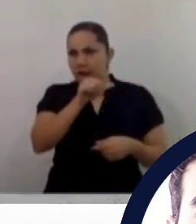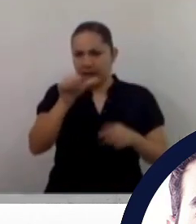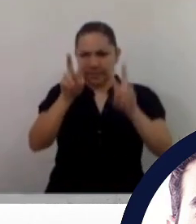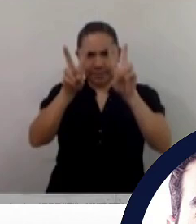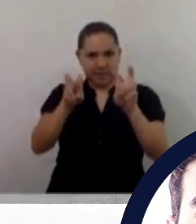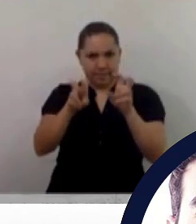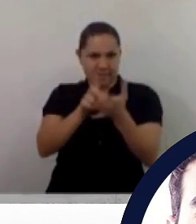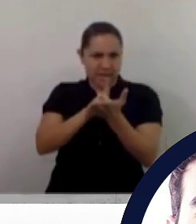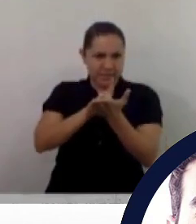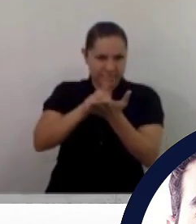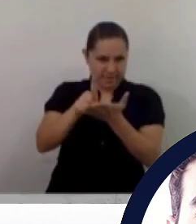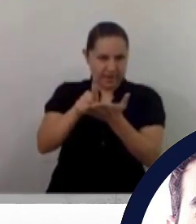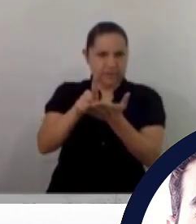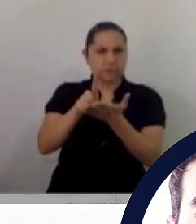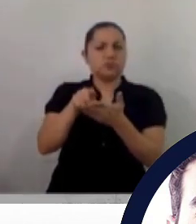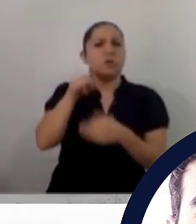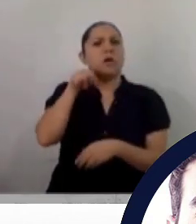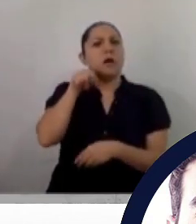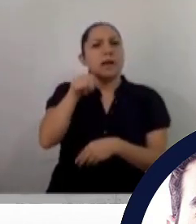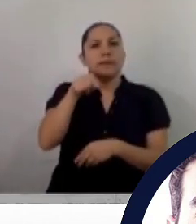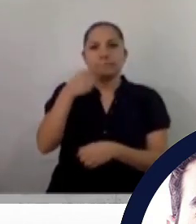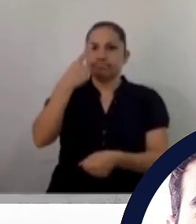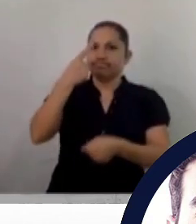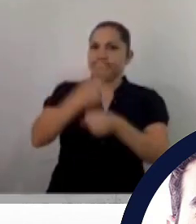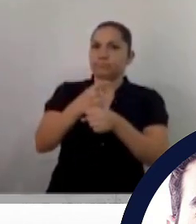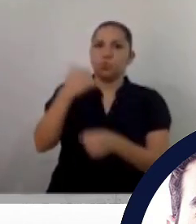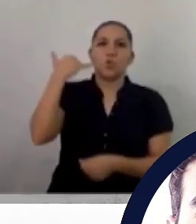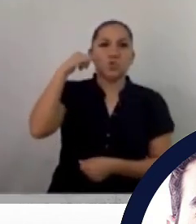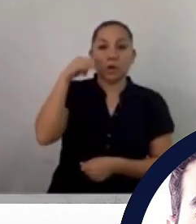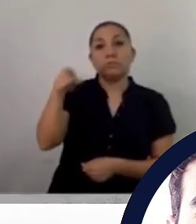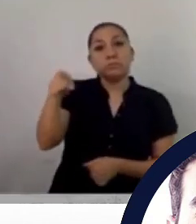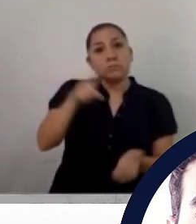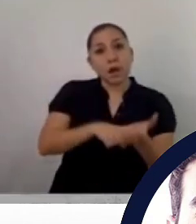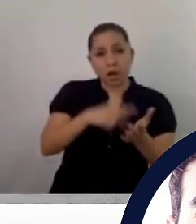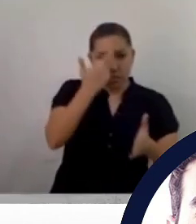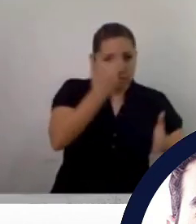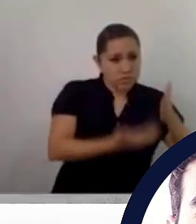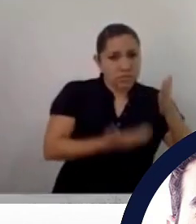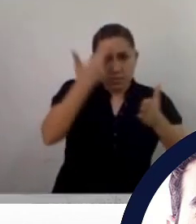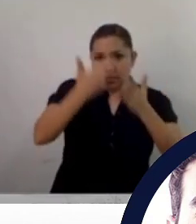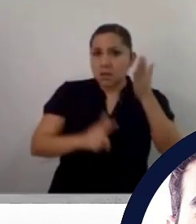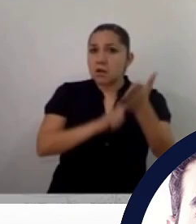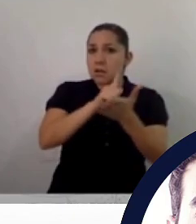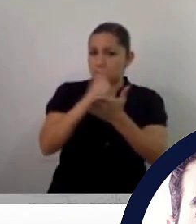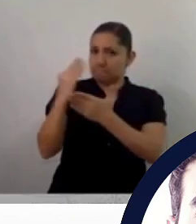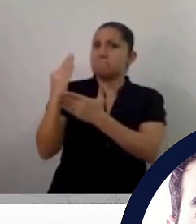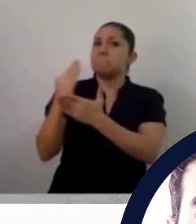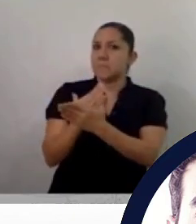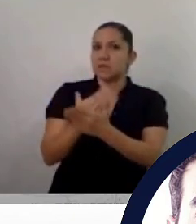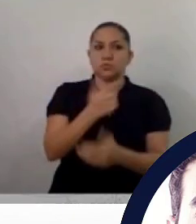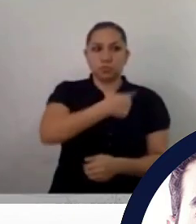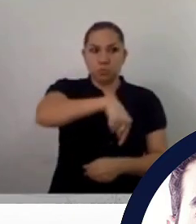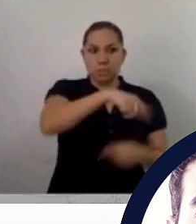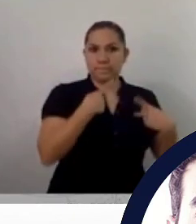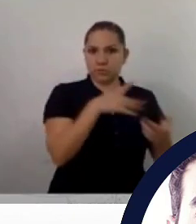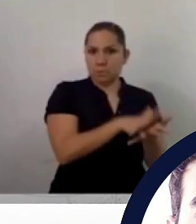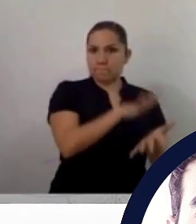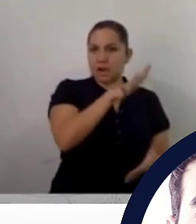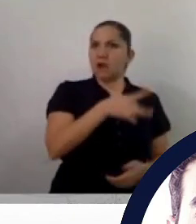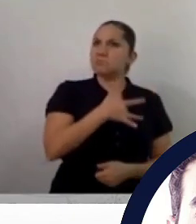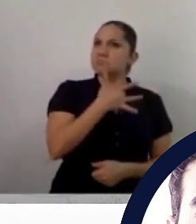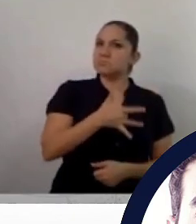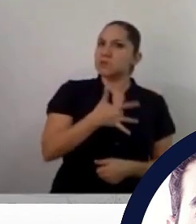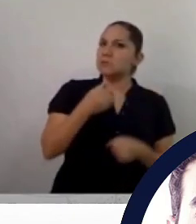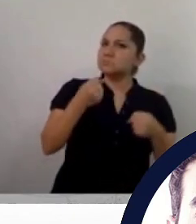concentrar las políticas públicas bien planeadas y estratégicamente diseñadas en estos temas, pues entonces empezaremos a ver un